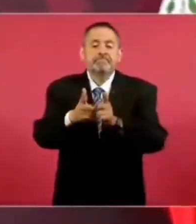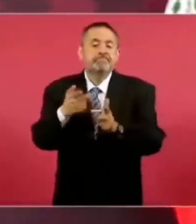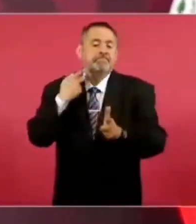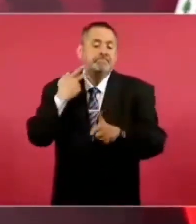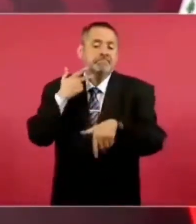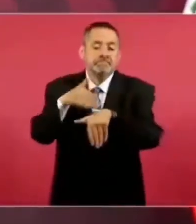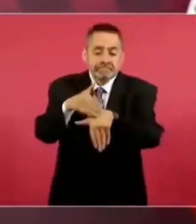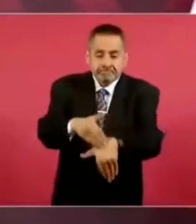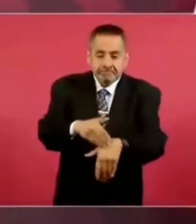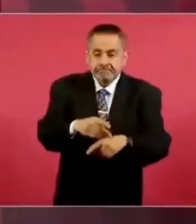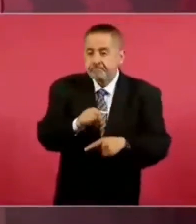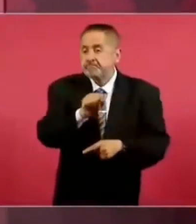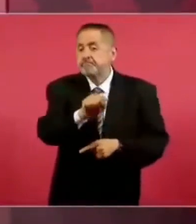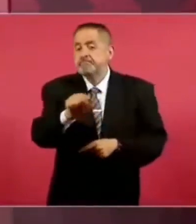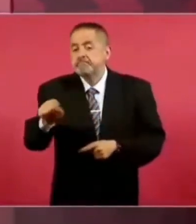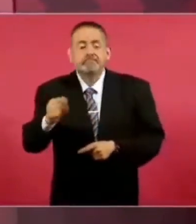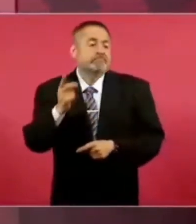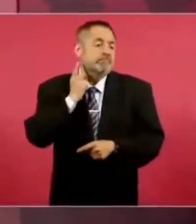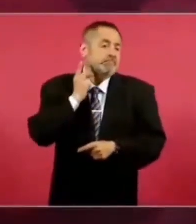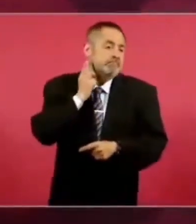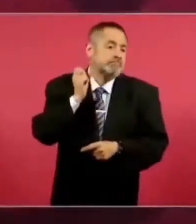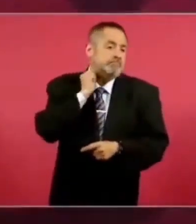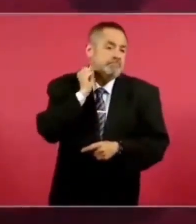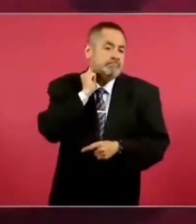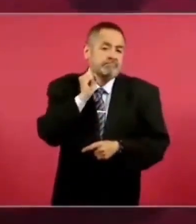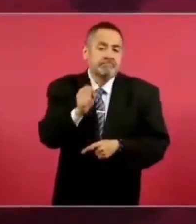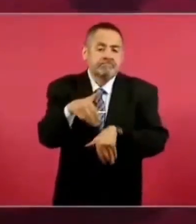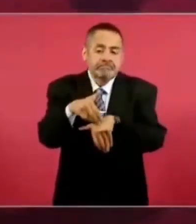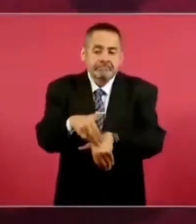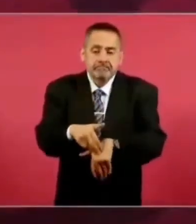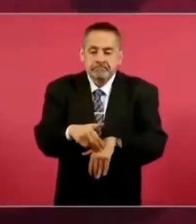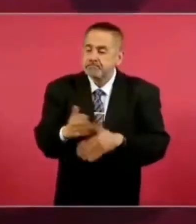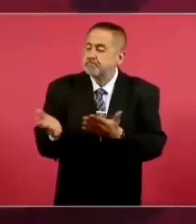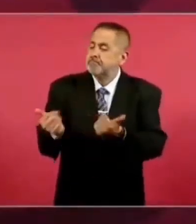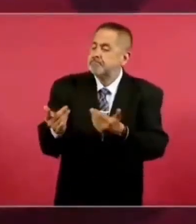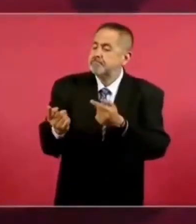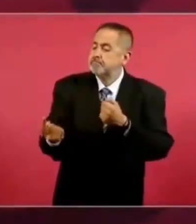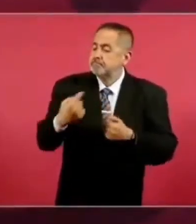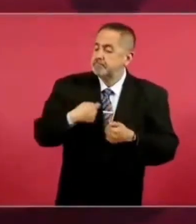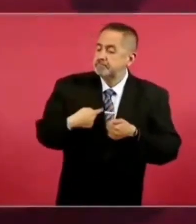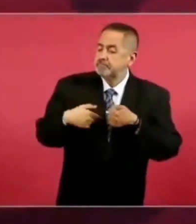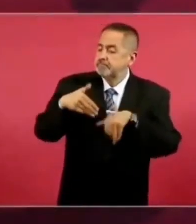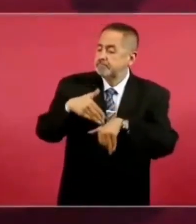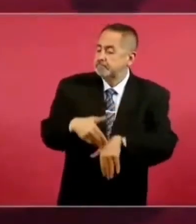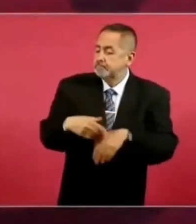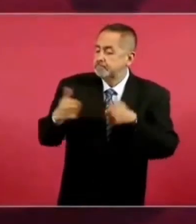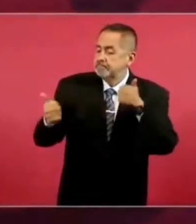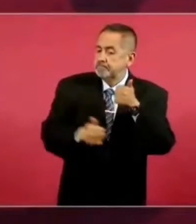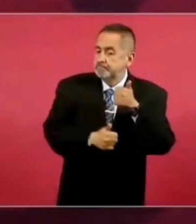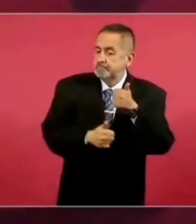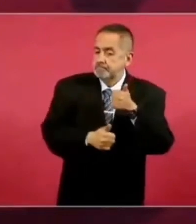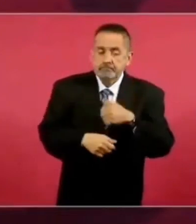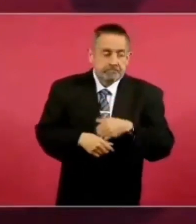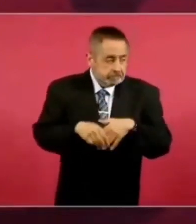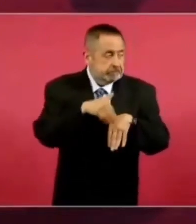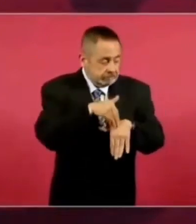a su servicio. Pruebas,